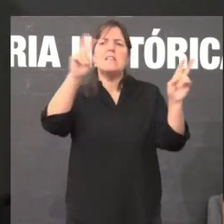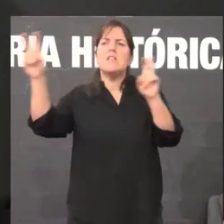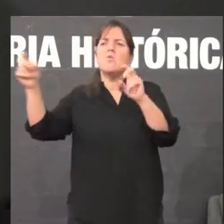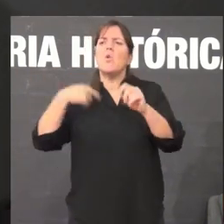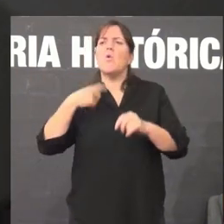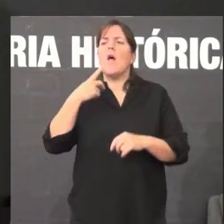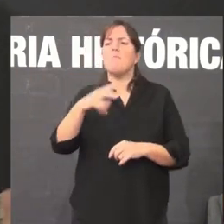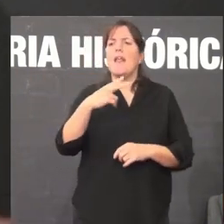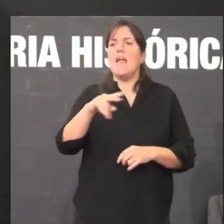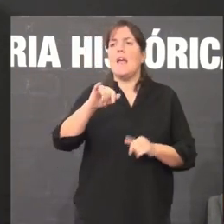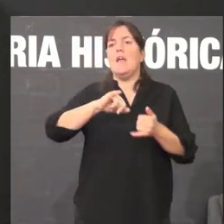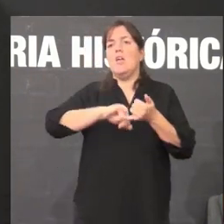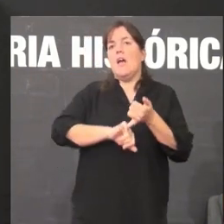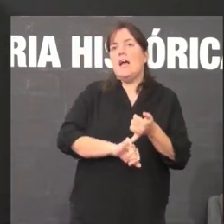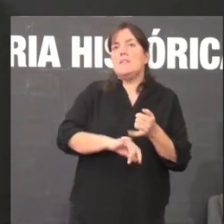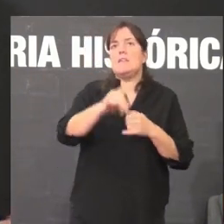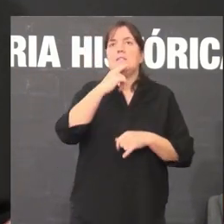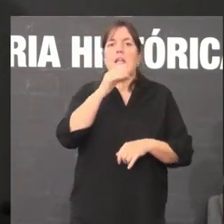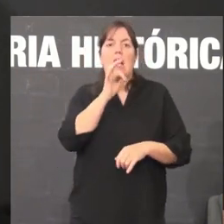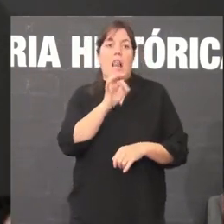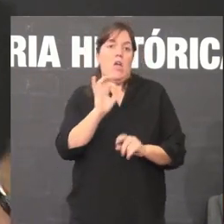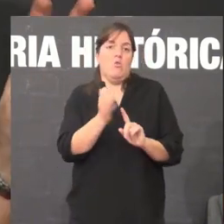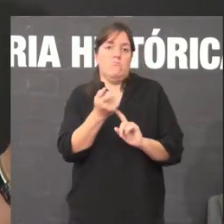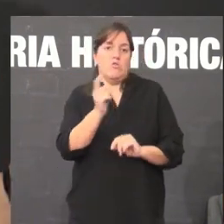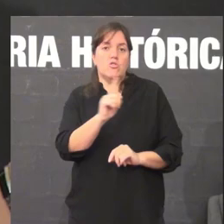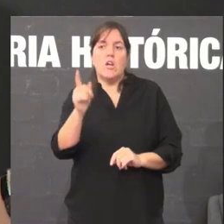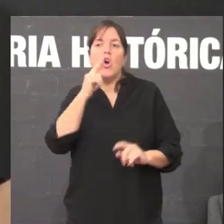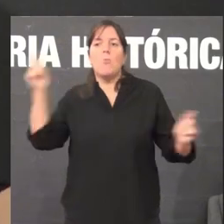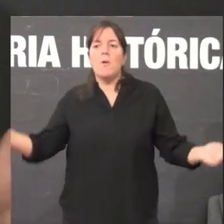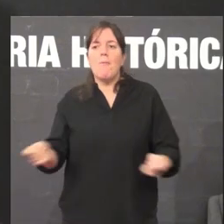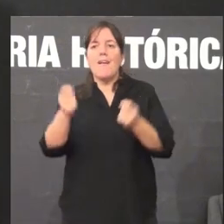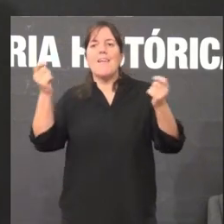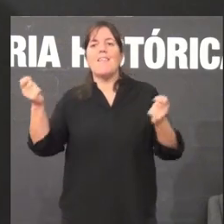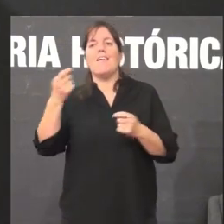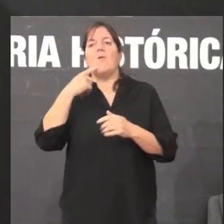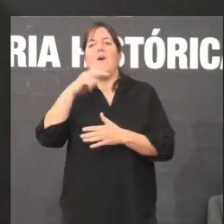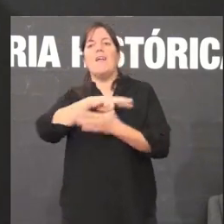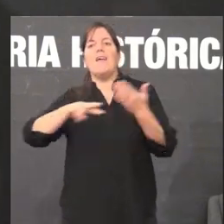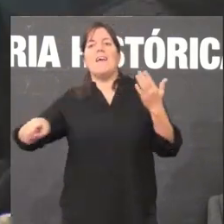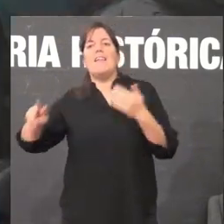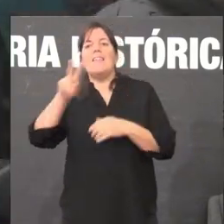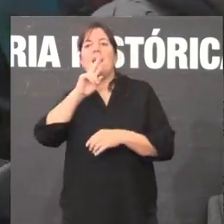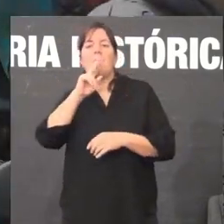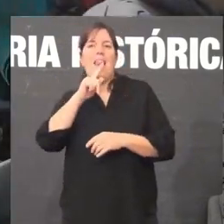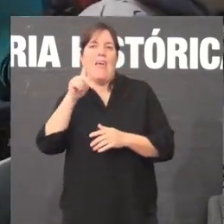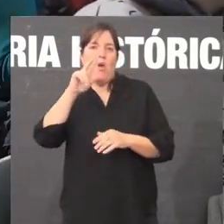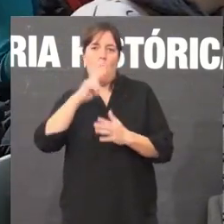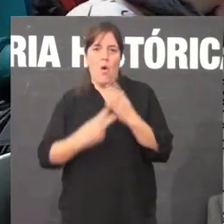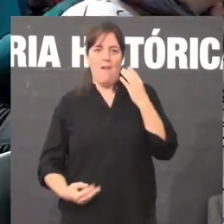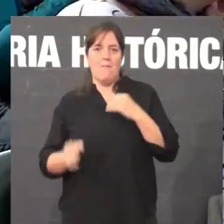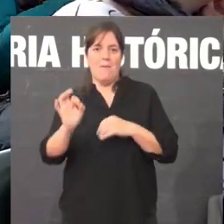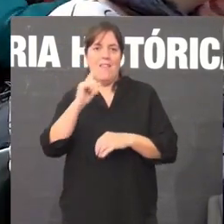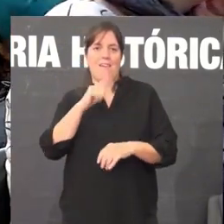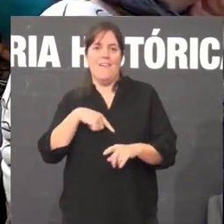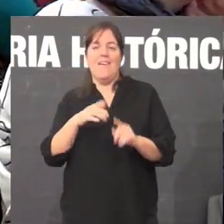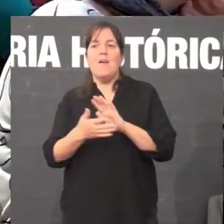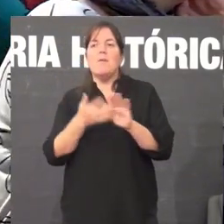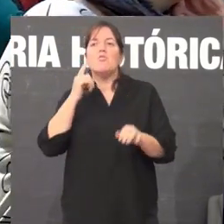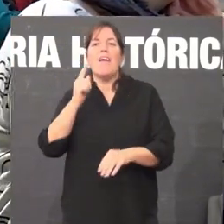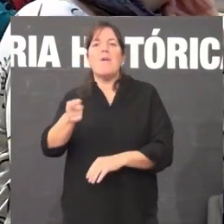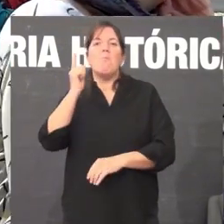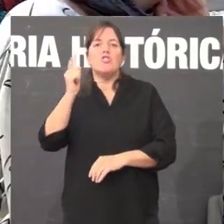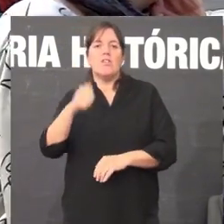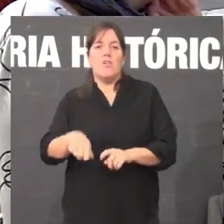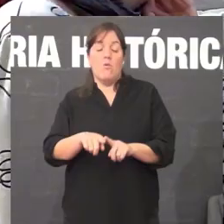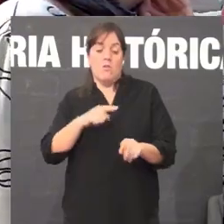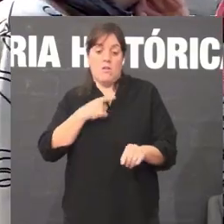consigue casar en galego, ou a propagandística Galicia bilingüe, ora, hablemos en español, falando de que hai unha imposición cando é evidente que o